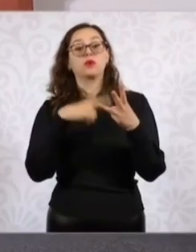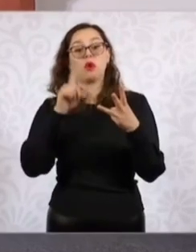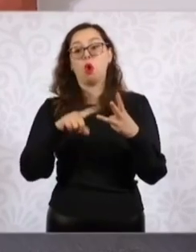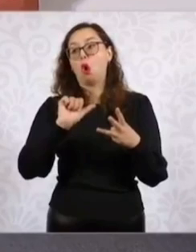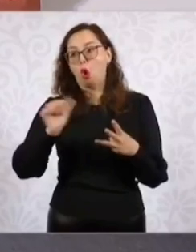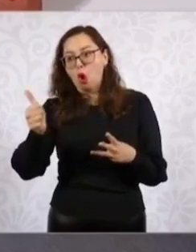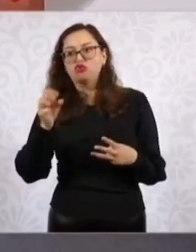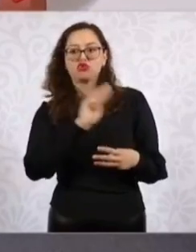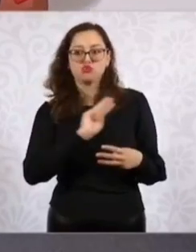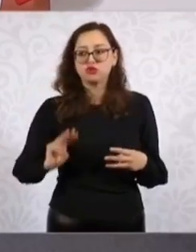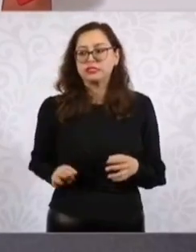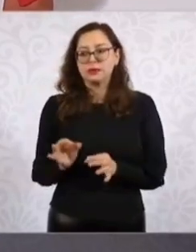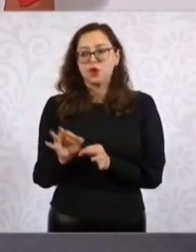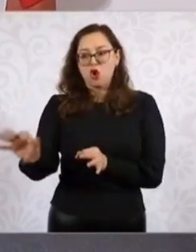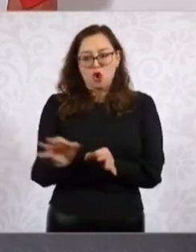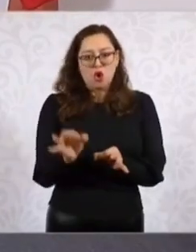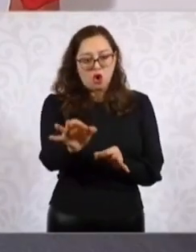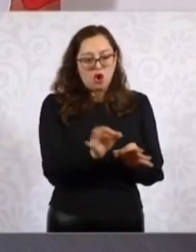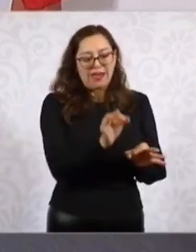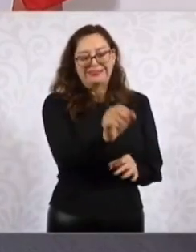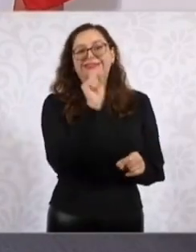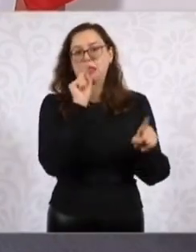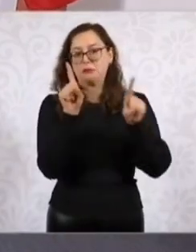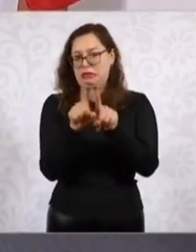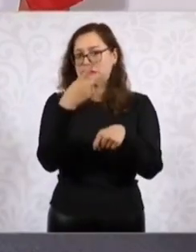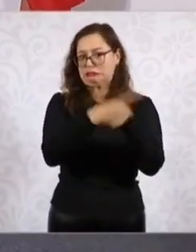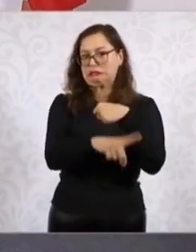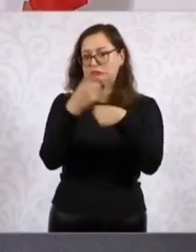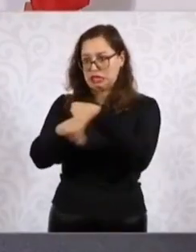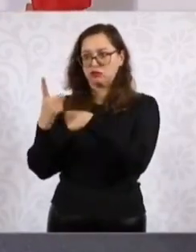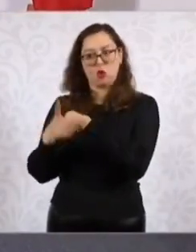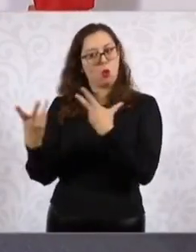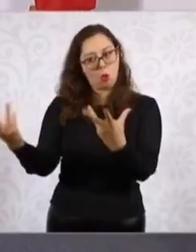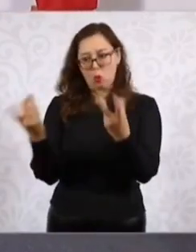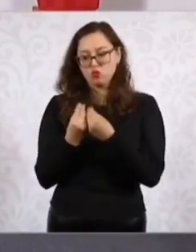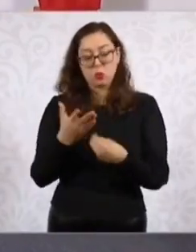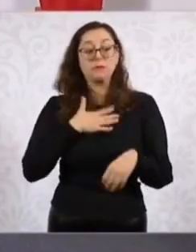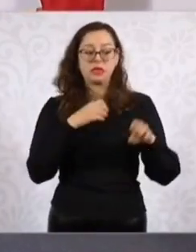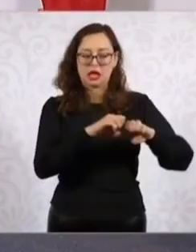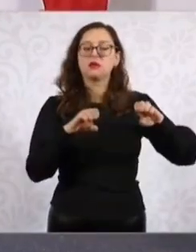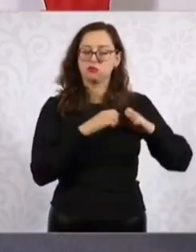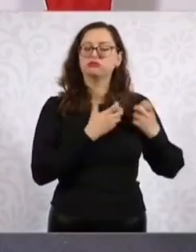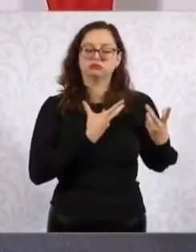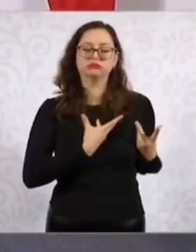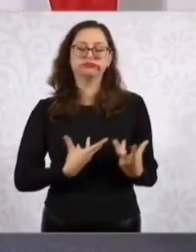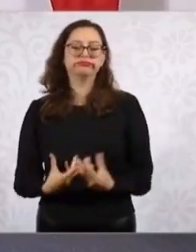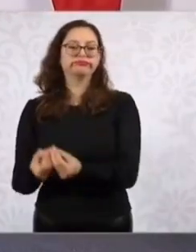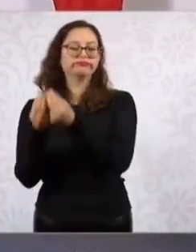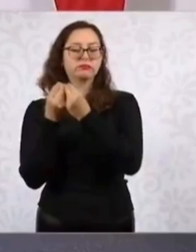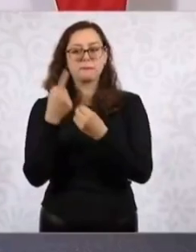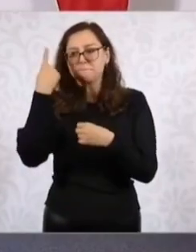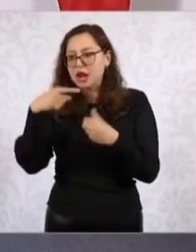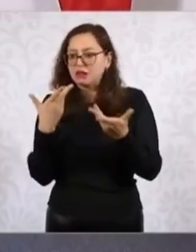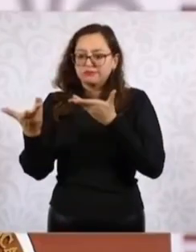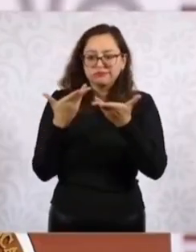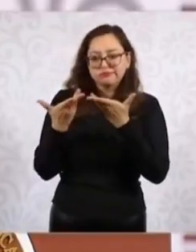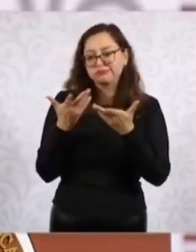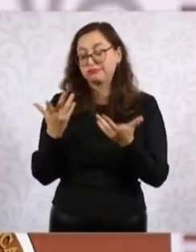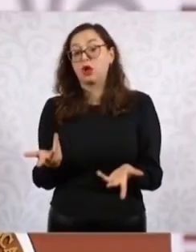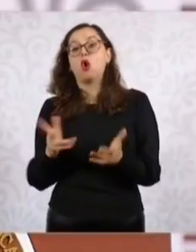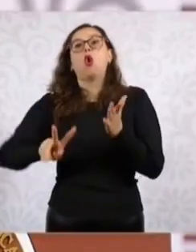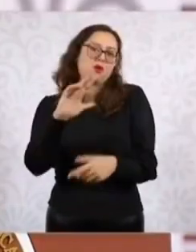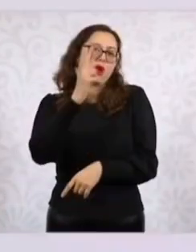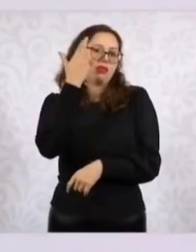afectaciones o donde hubo afectaciones y una buena parte del gabinete para poder establecer, pues hay que iniciar un